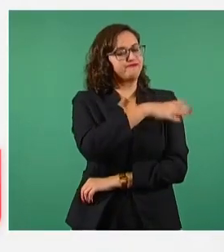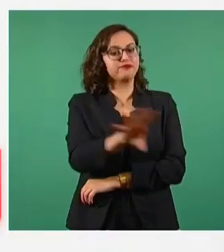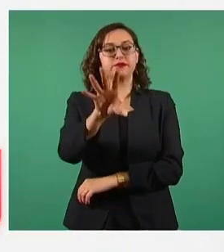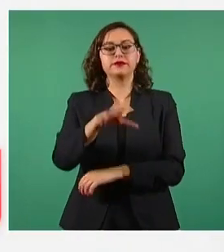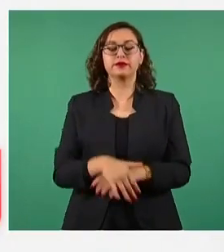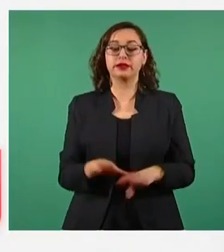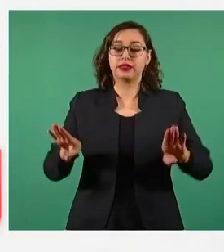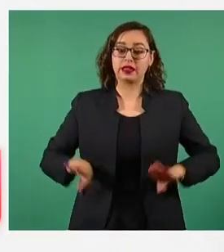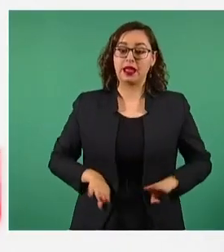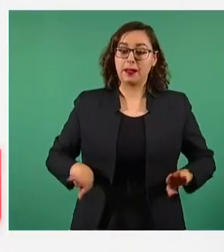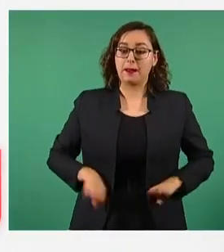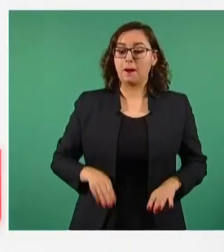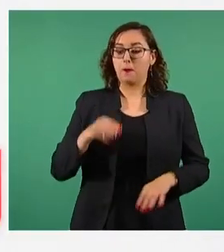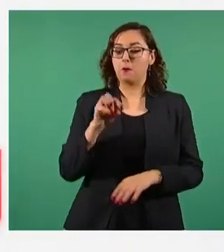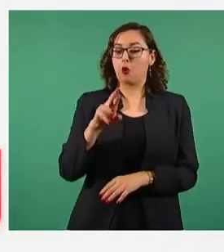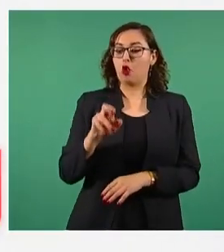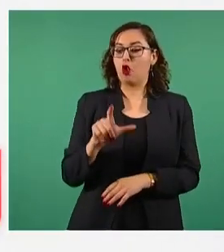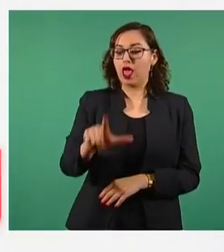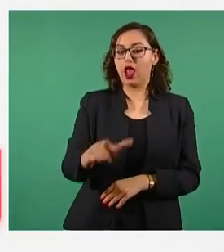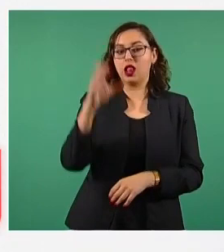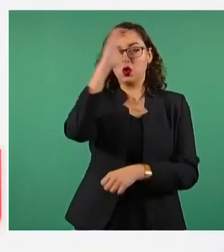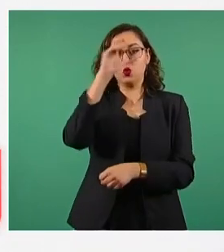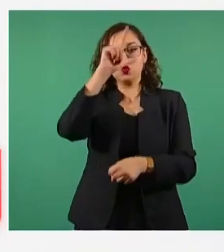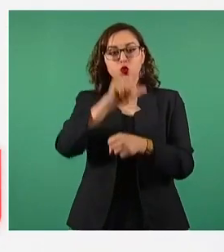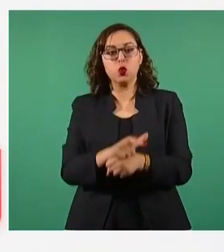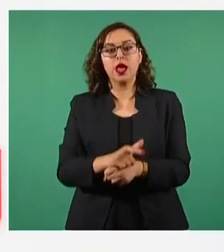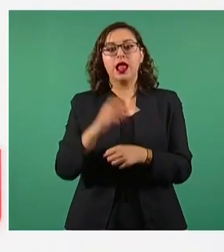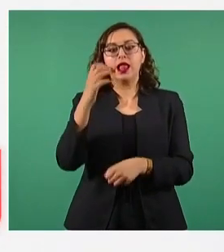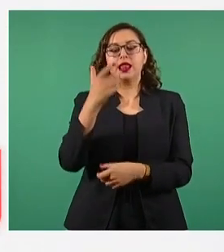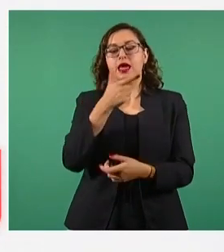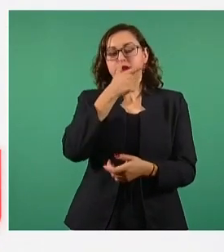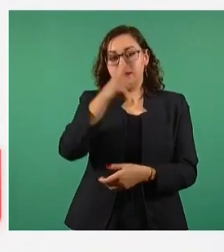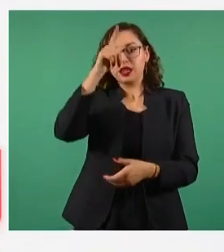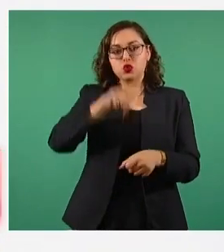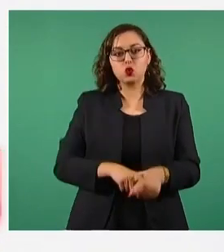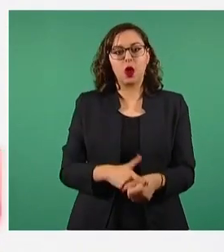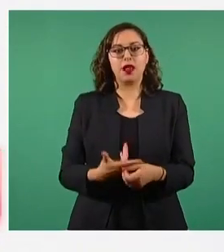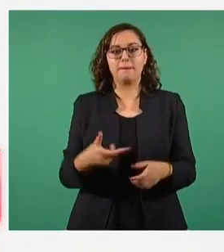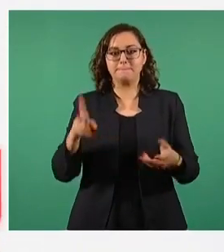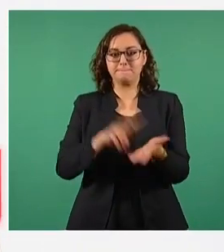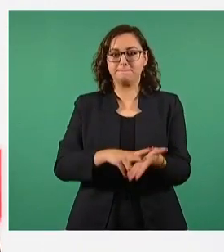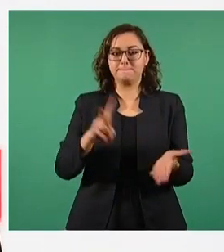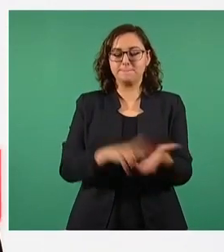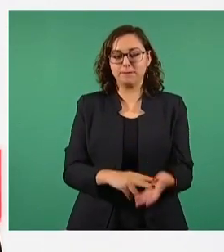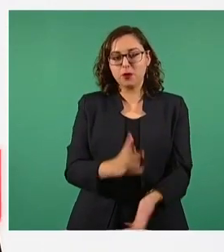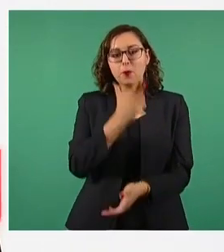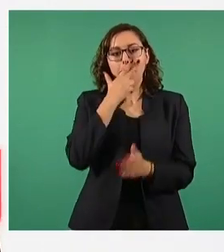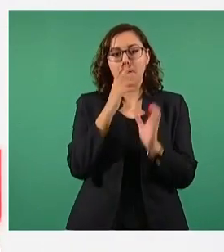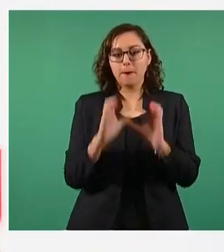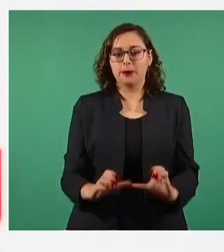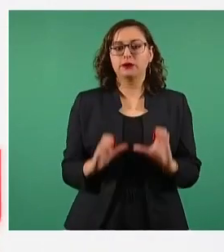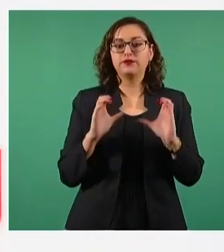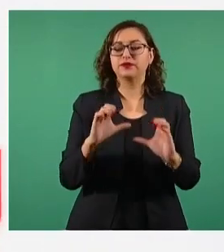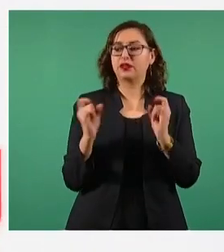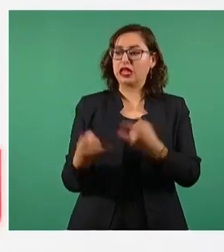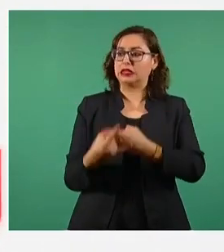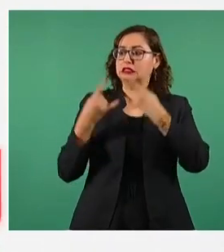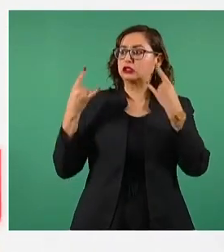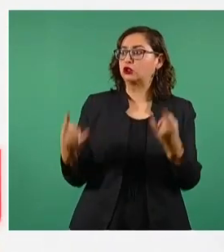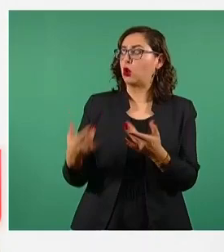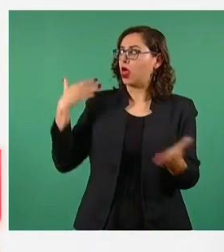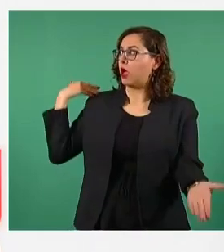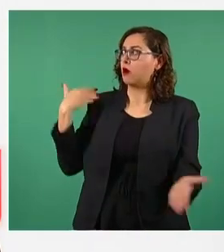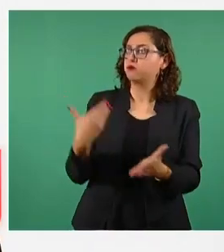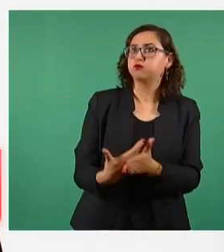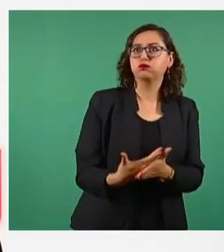valores morales, culturales y espirituales, se cuida y se promueve el patrimonio cultural e